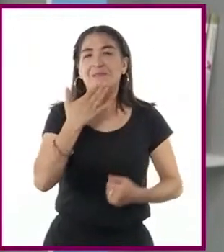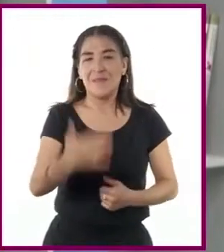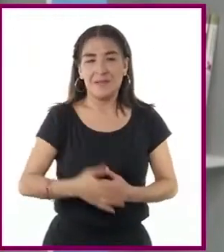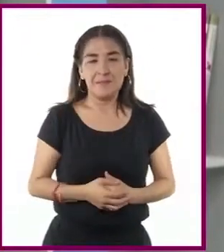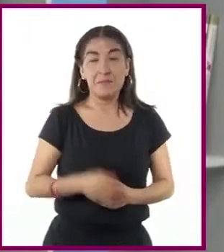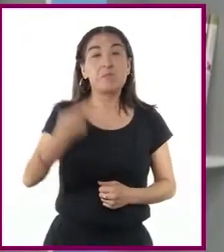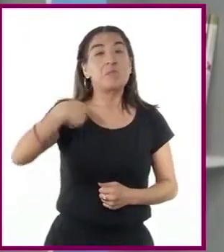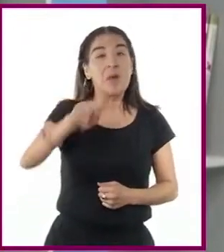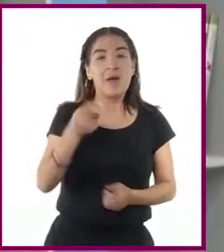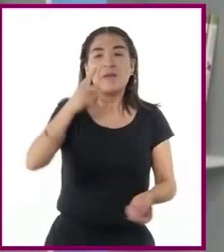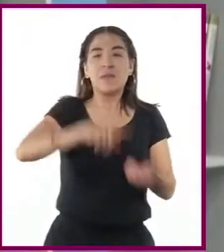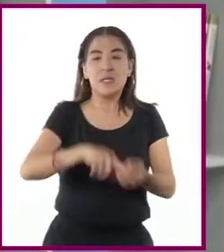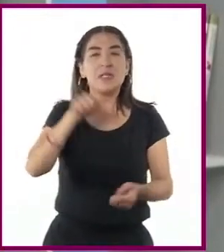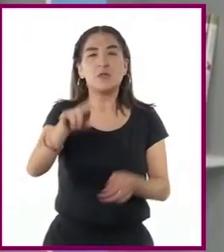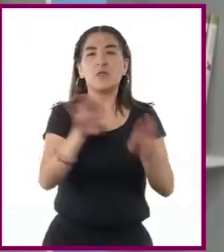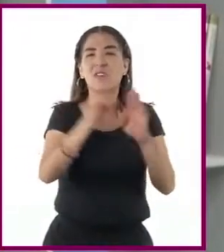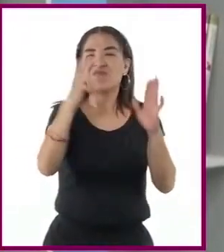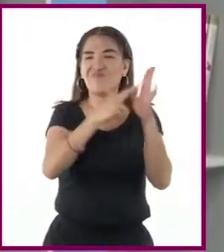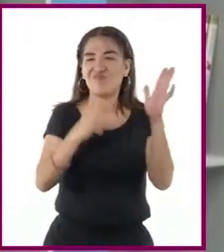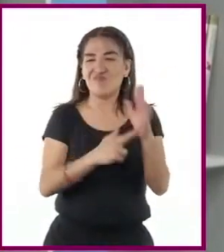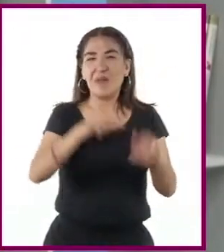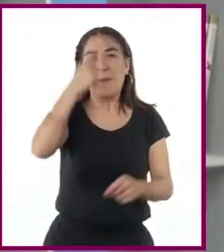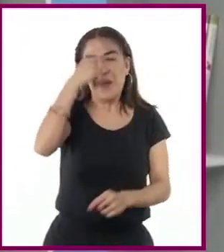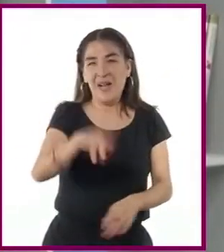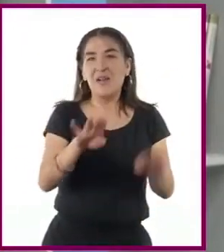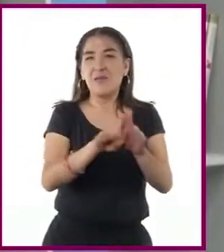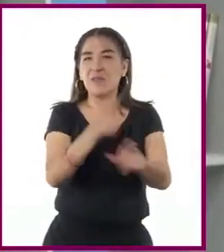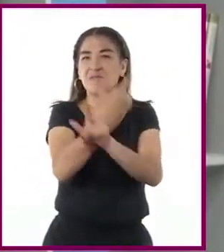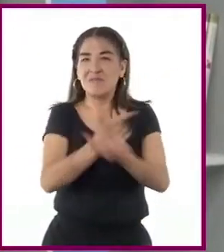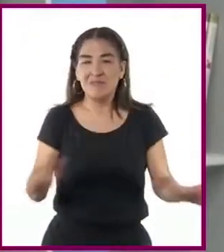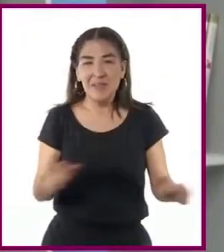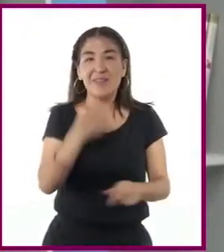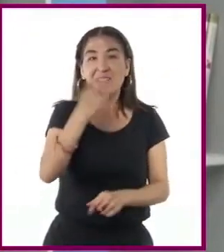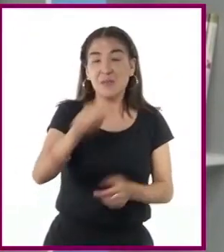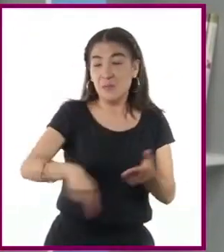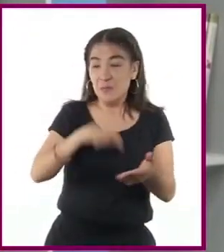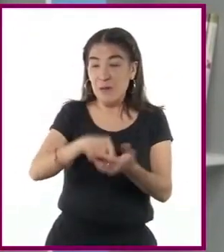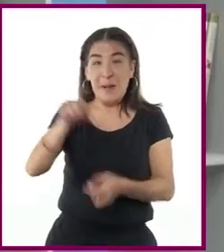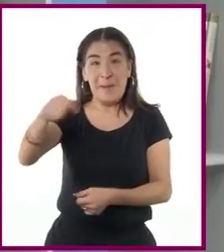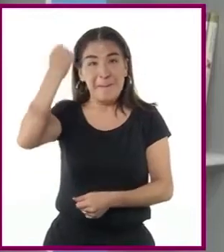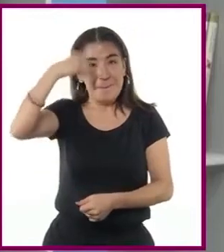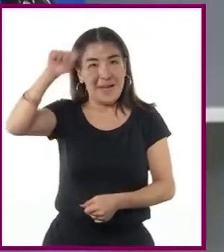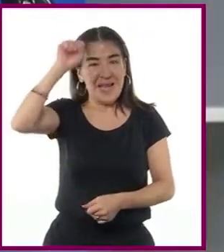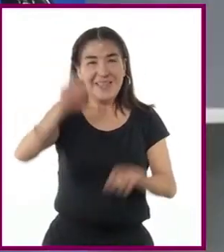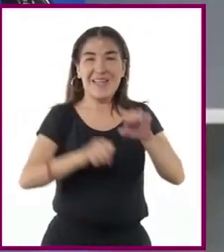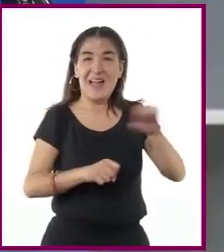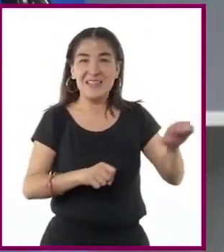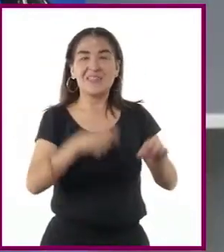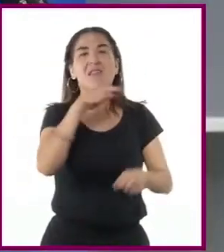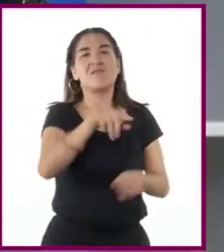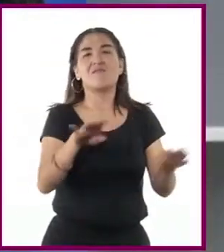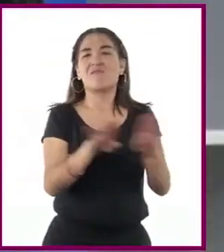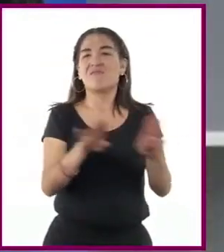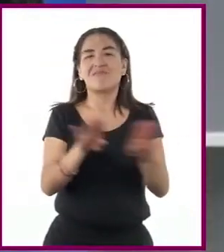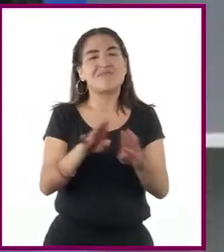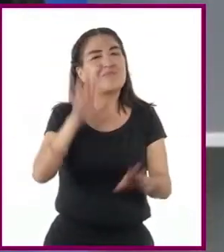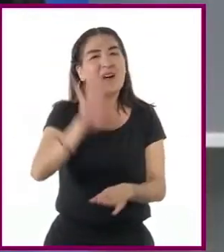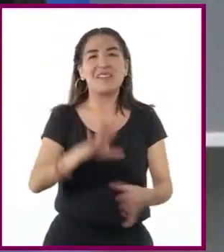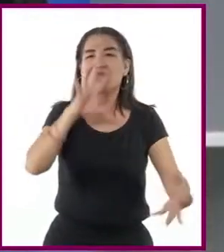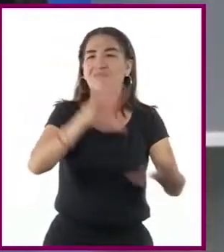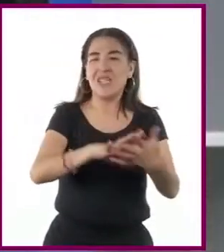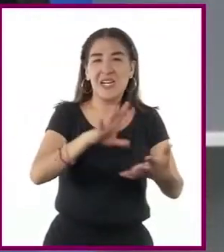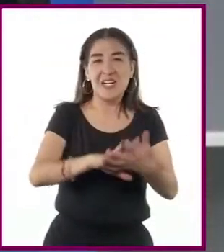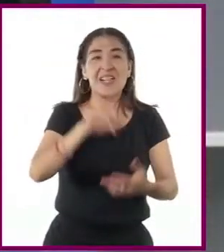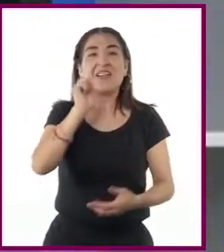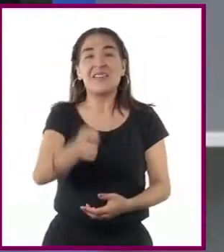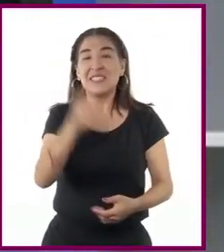Pero las restricciones de las libertades pronto hizo de la vida en la Berlín del Este una prisión. La división del mundo en dos